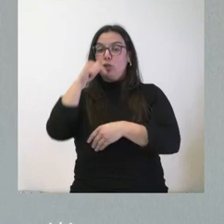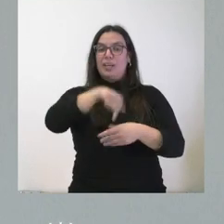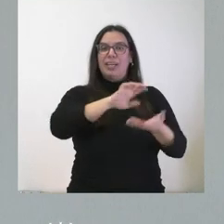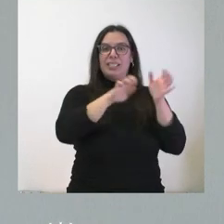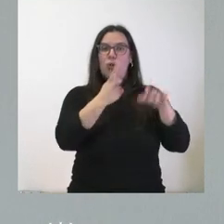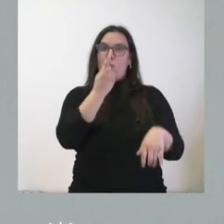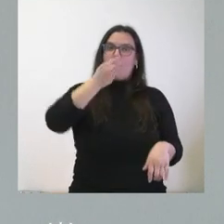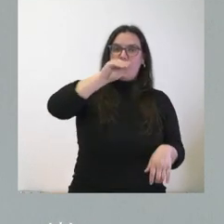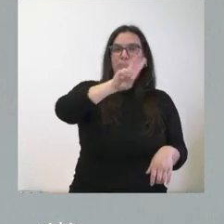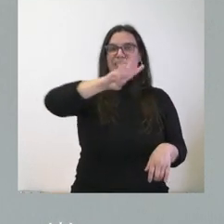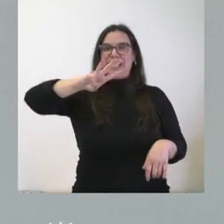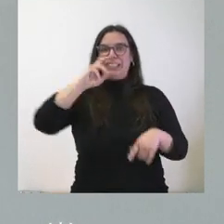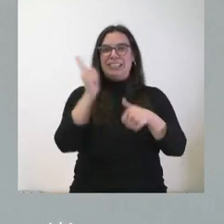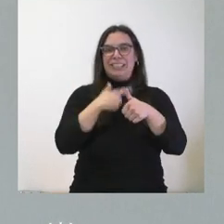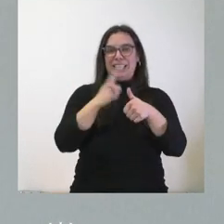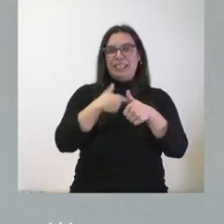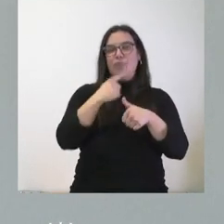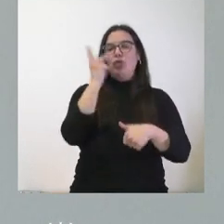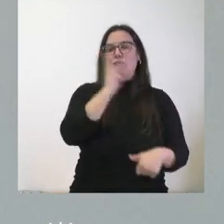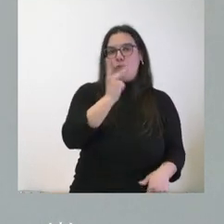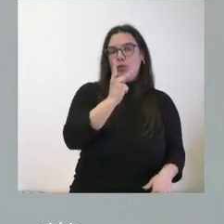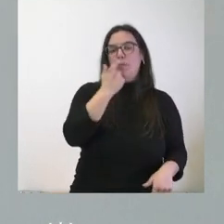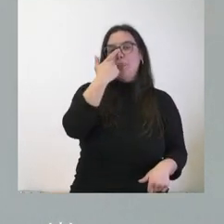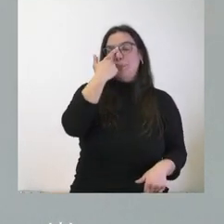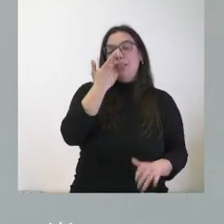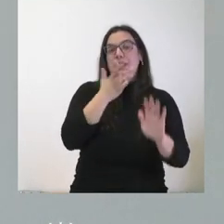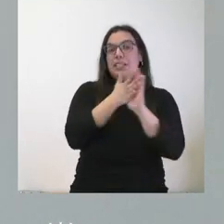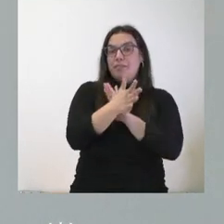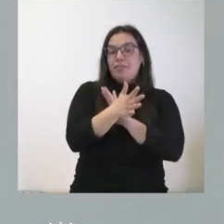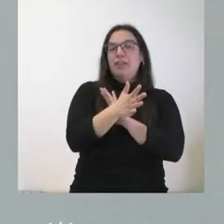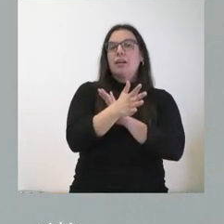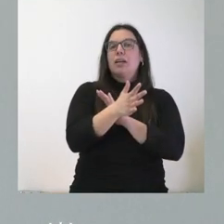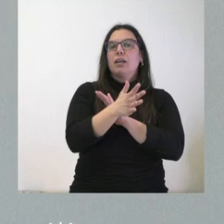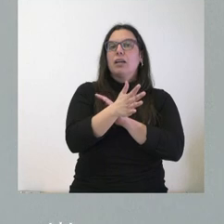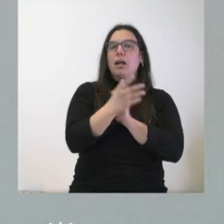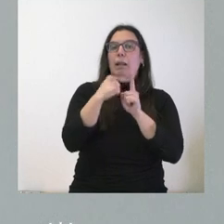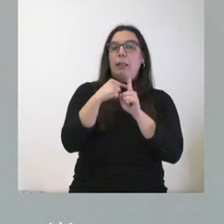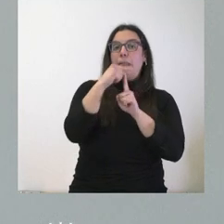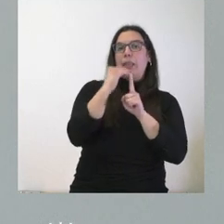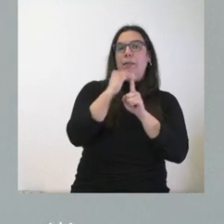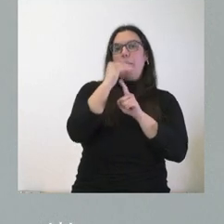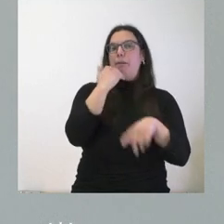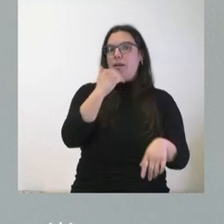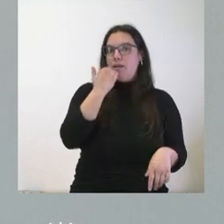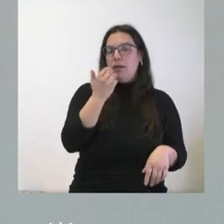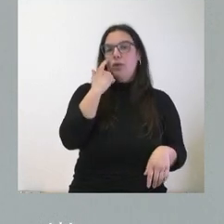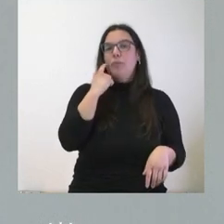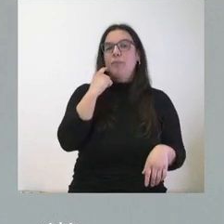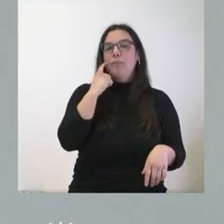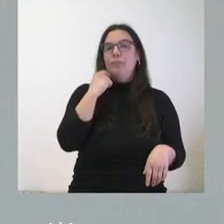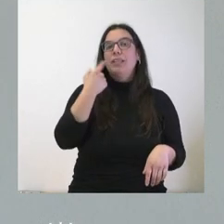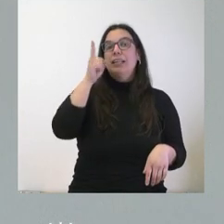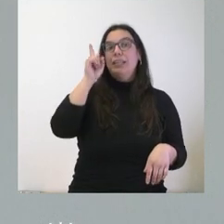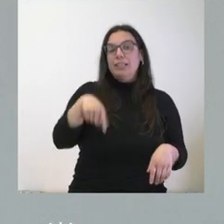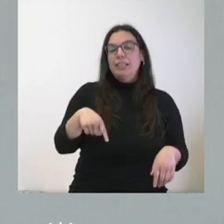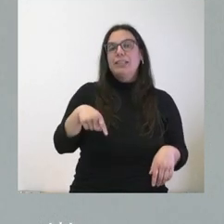estaremos en 23 céntimos el kilómetro. Por tanto, algo por encima de la media nacional y por encima también